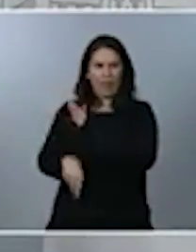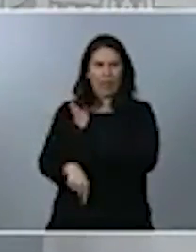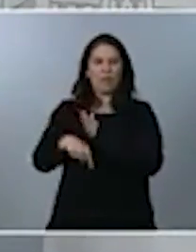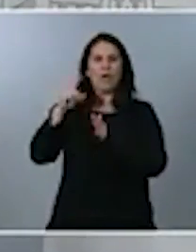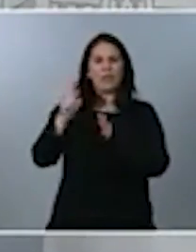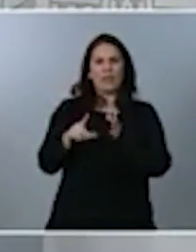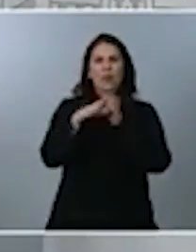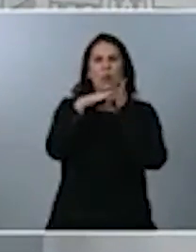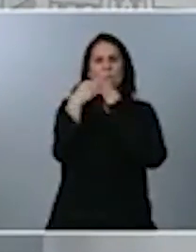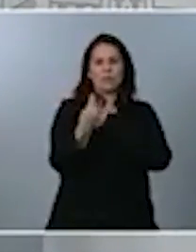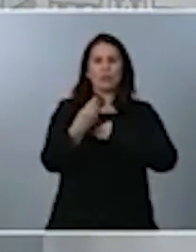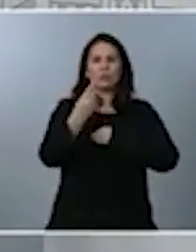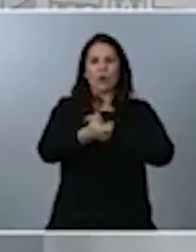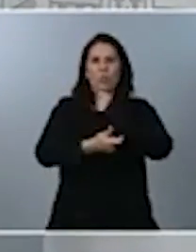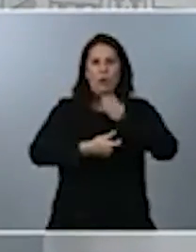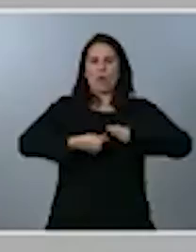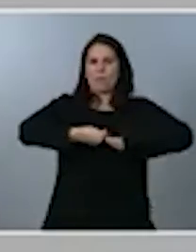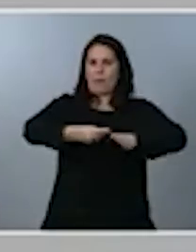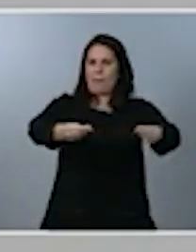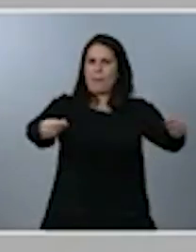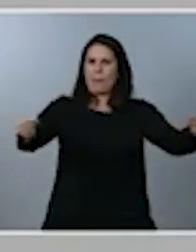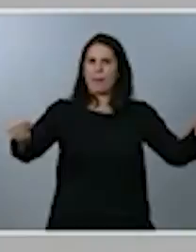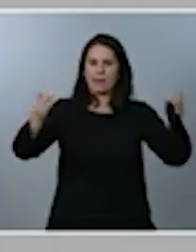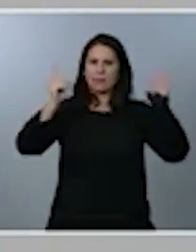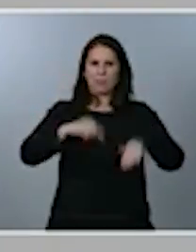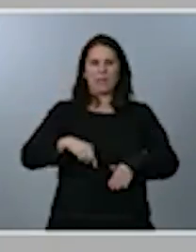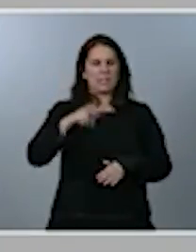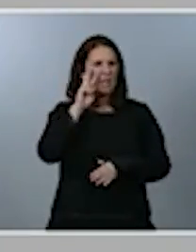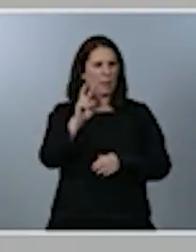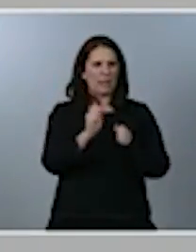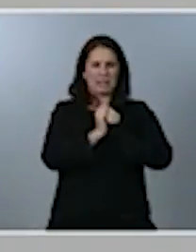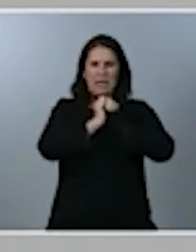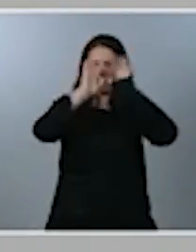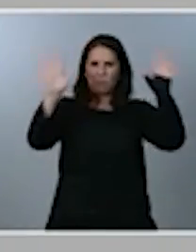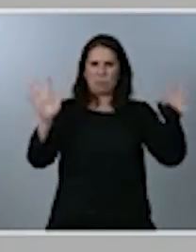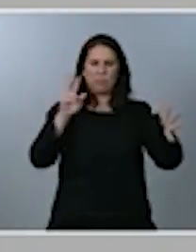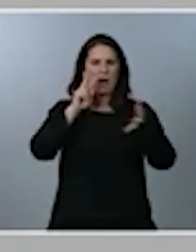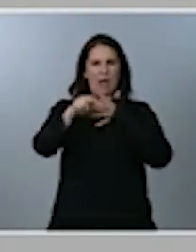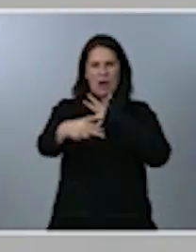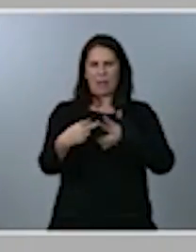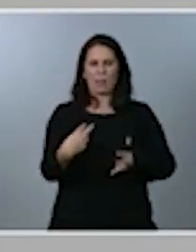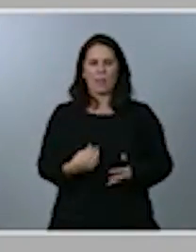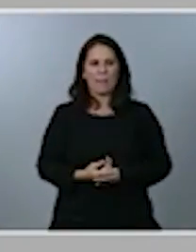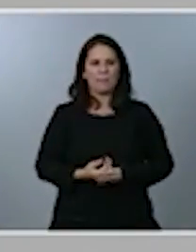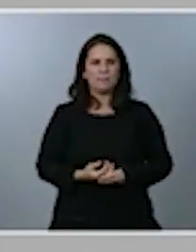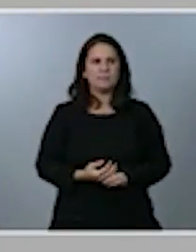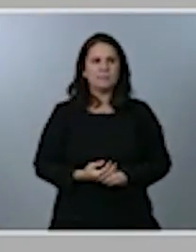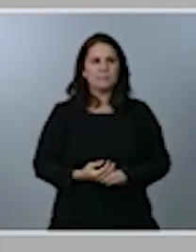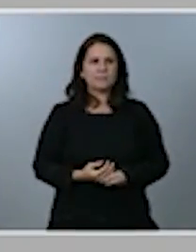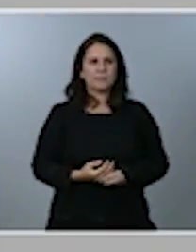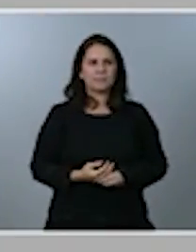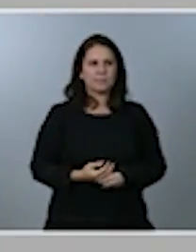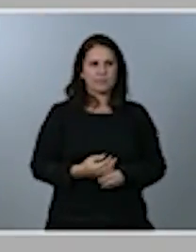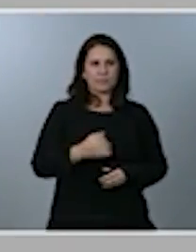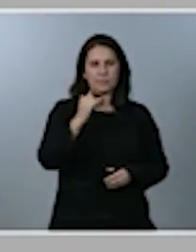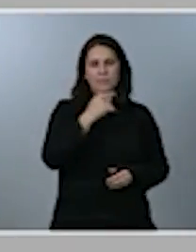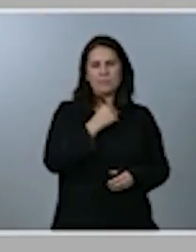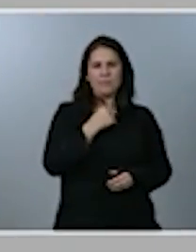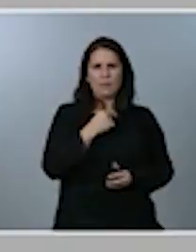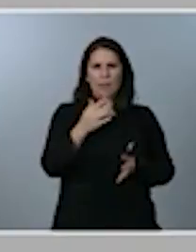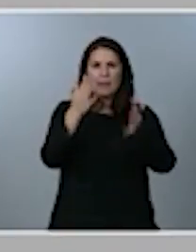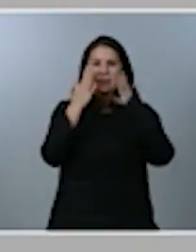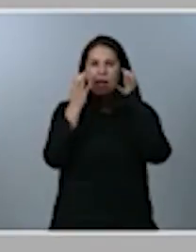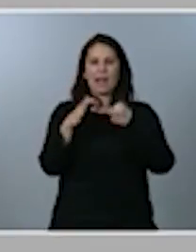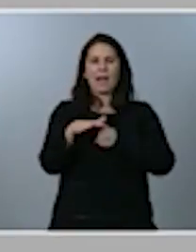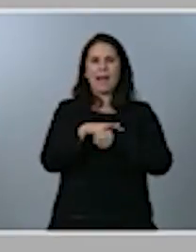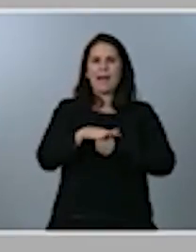también lo tendrán ustedes con transparencia a su absoluta disposición. Sí me gustaría destacar la distribución por área del gasto